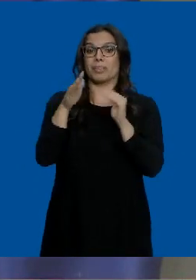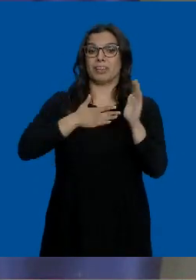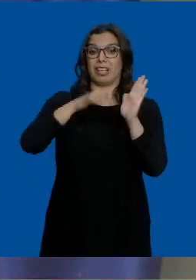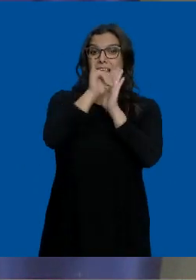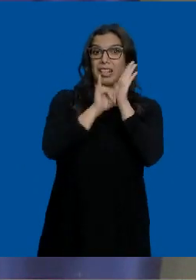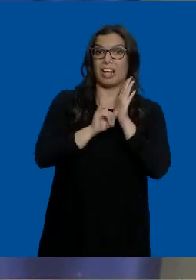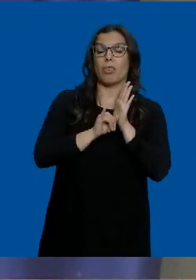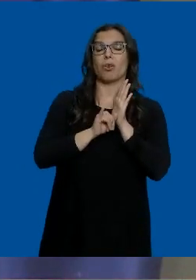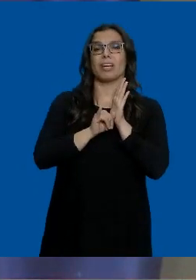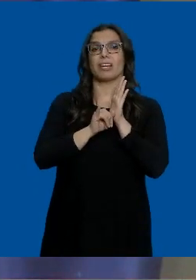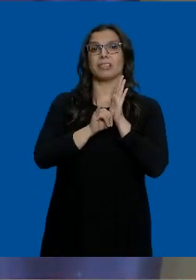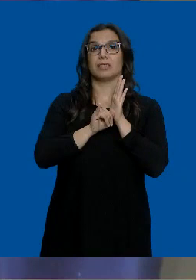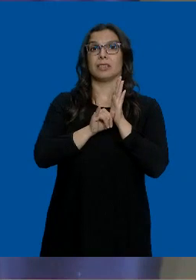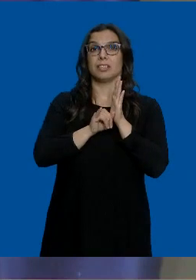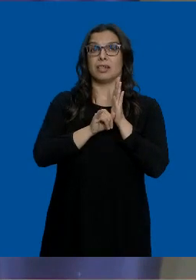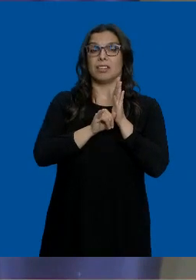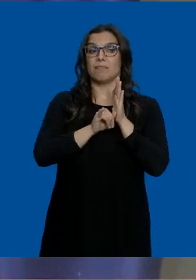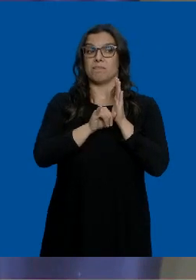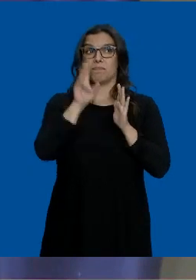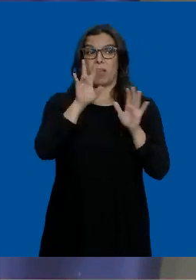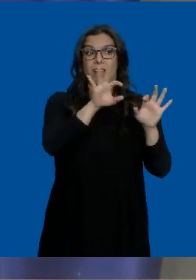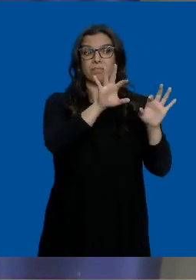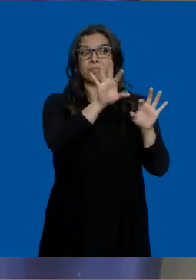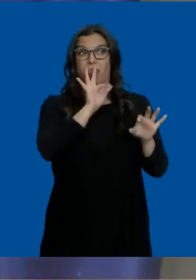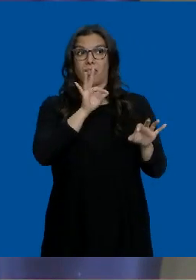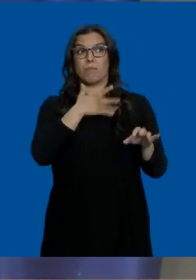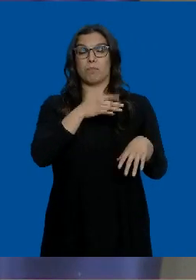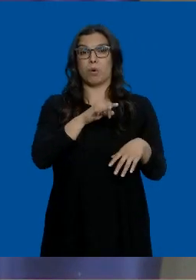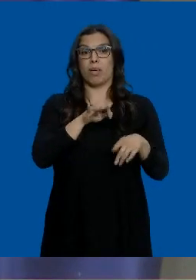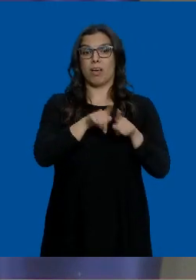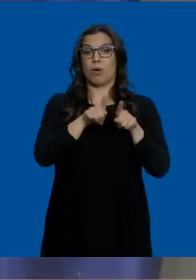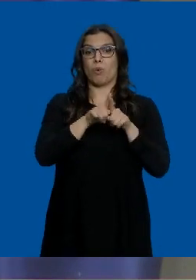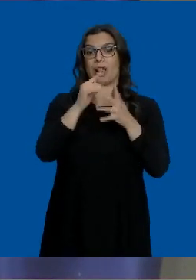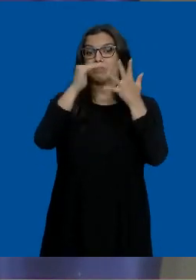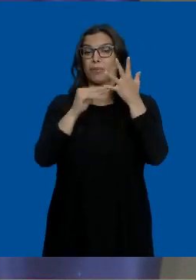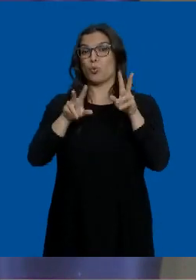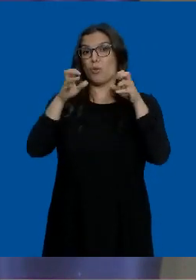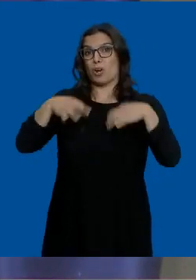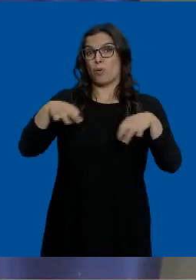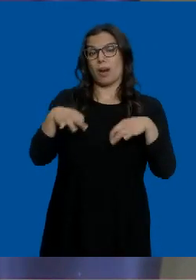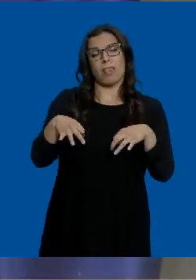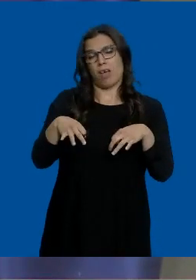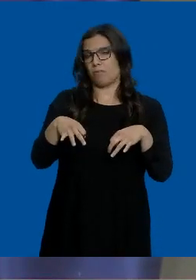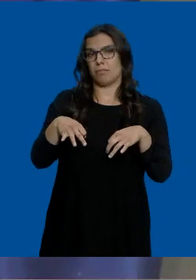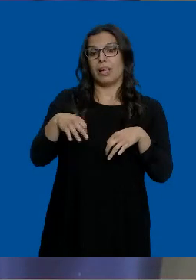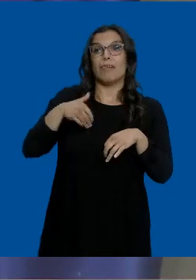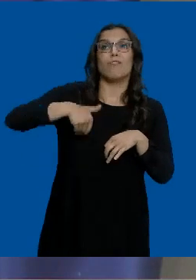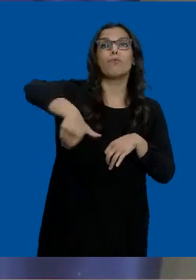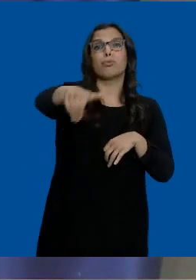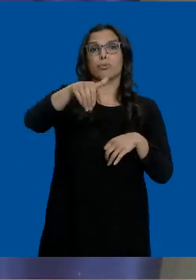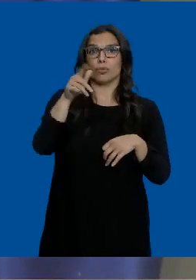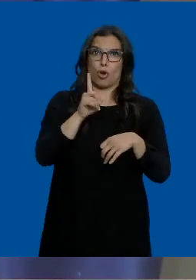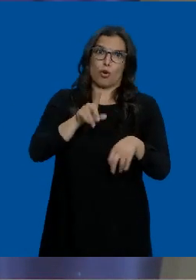nos determinen que podamos incorporarnos a esa nueva normalidad. ¿Lejana? Pues espero que no.